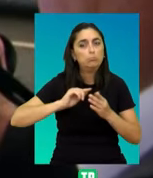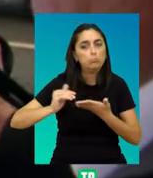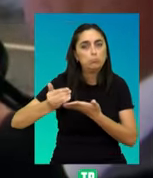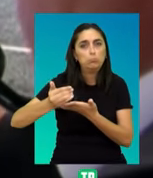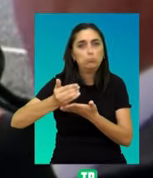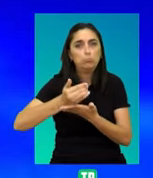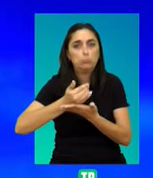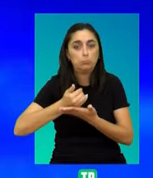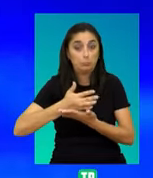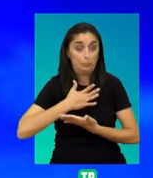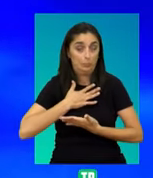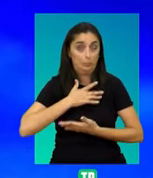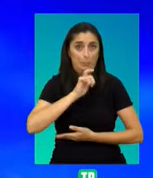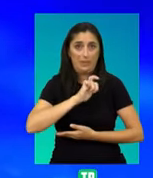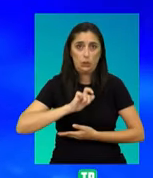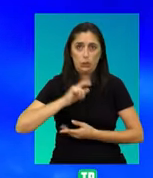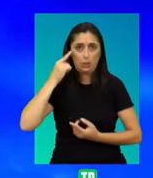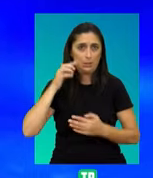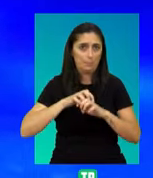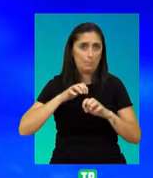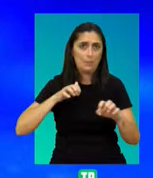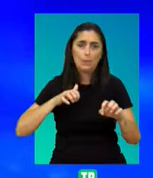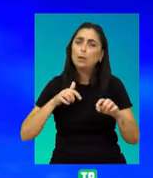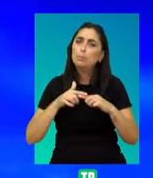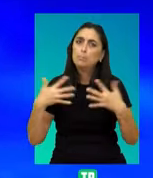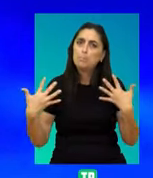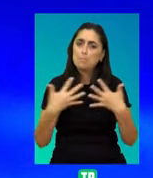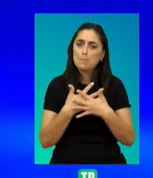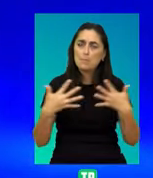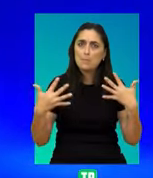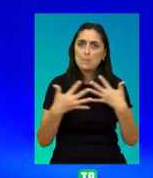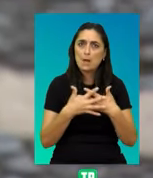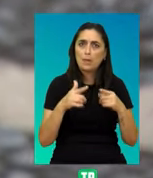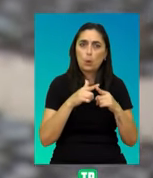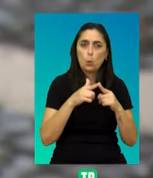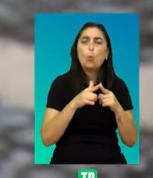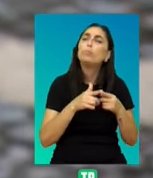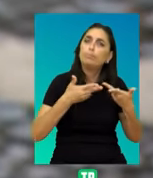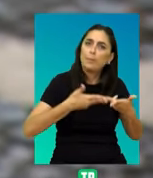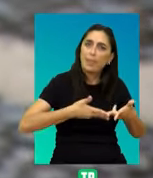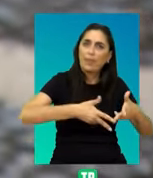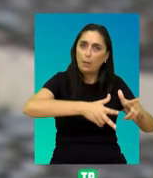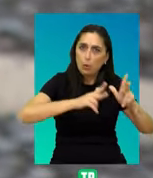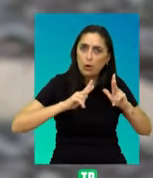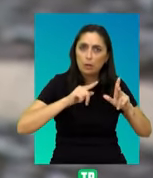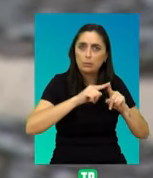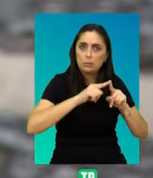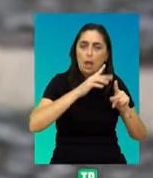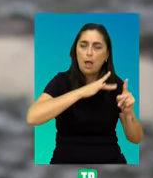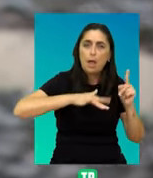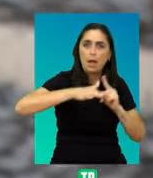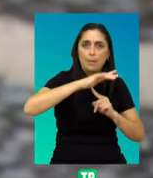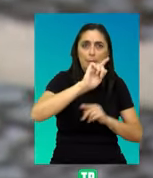recolectada en parte por la propia ciudadanía se puede combinar con las acciones enfocadas a democratizar las acciones medioambientales